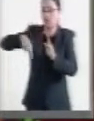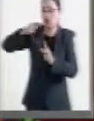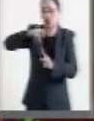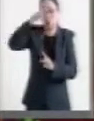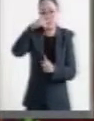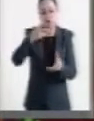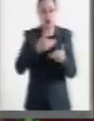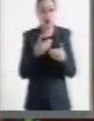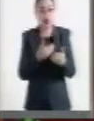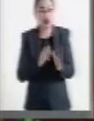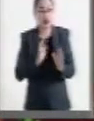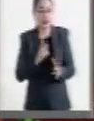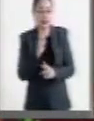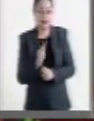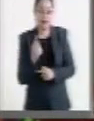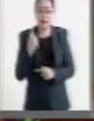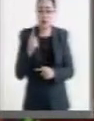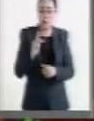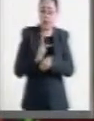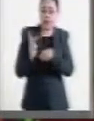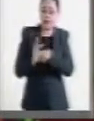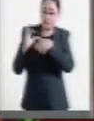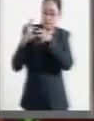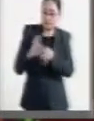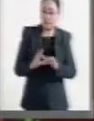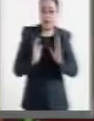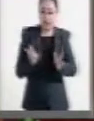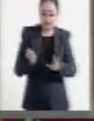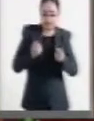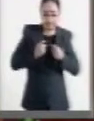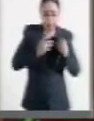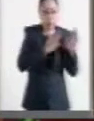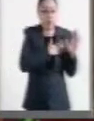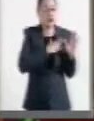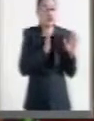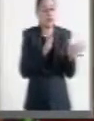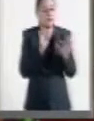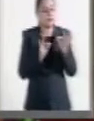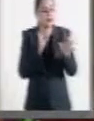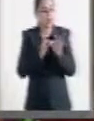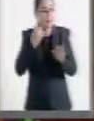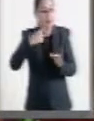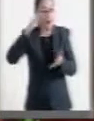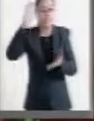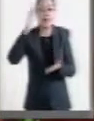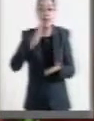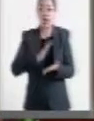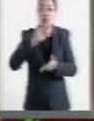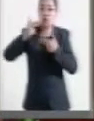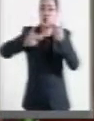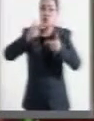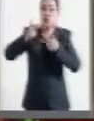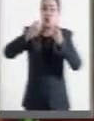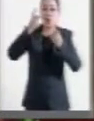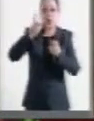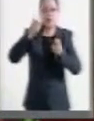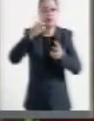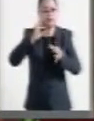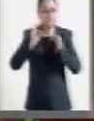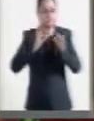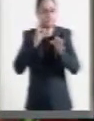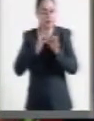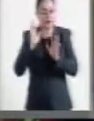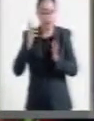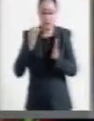y ahora ya 71 países han asumido su compromiso para reducir las emisiones, ha cumplido con los requisitos de